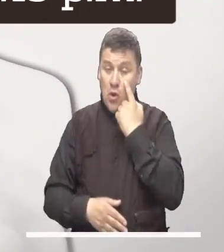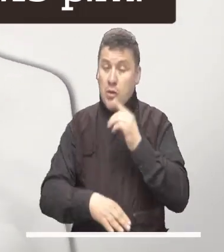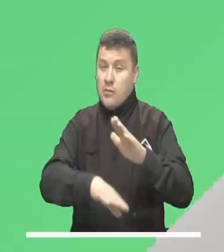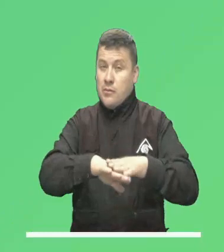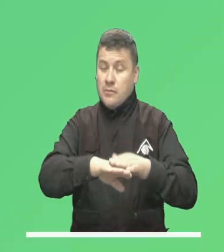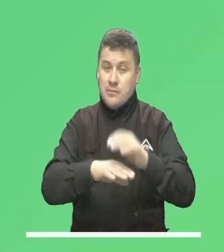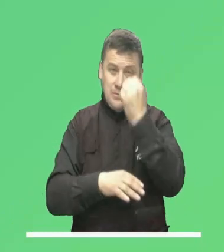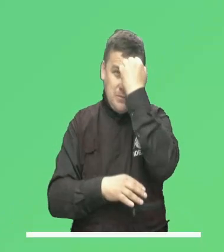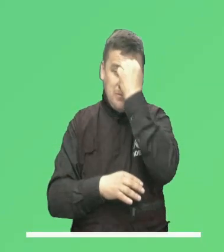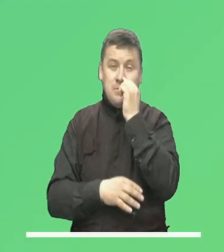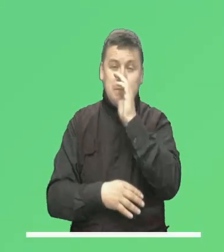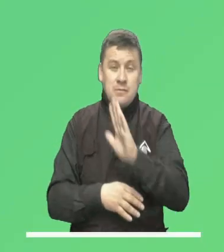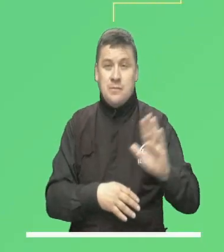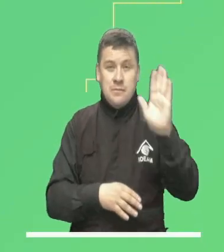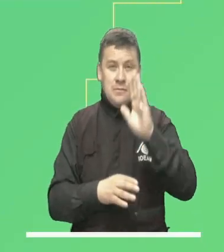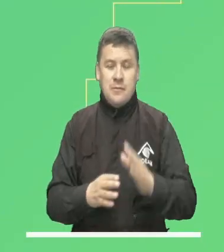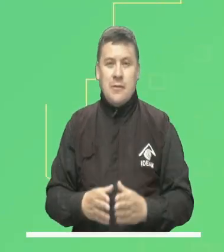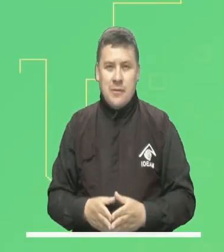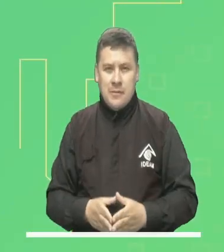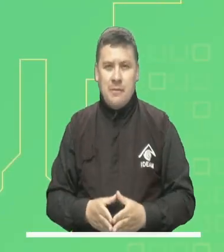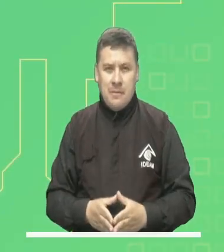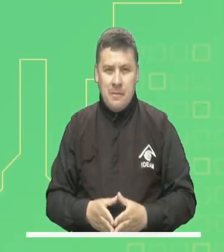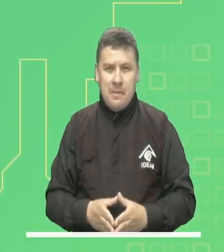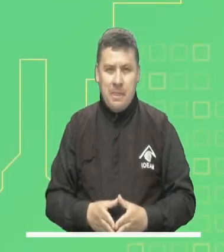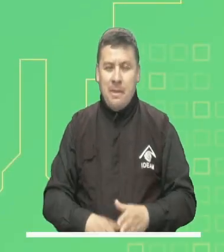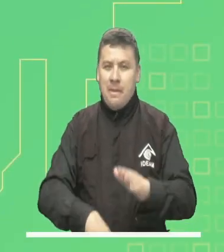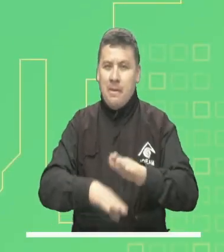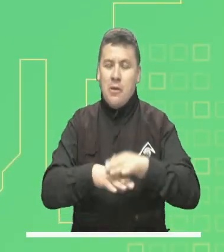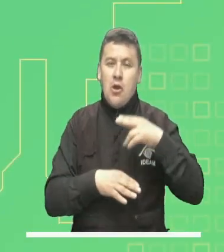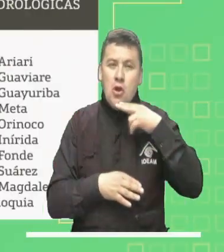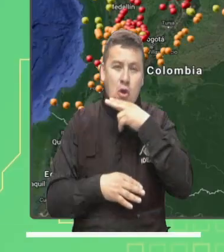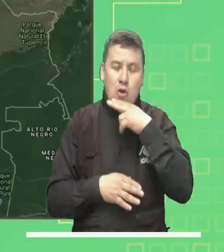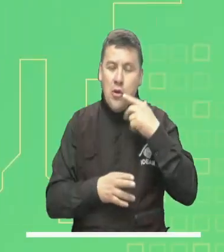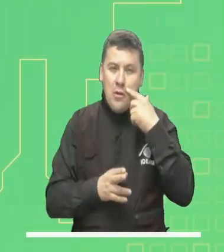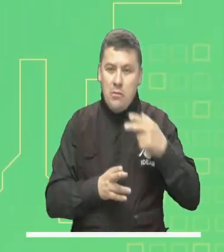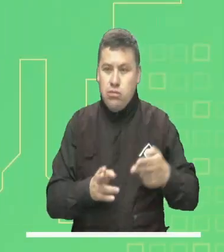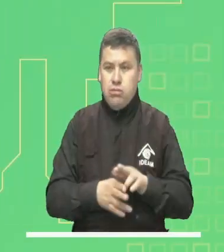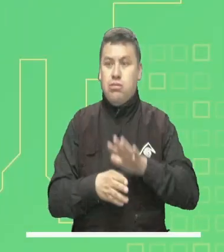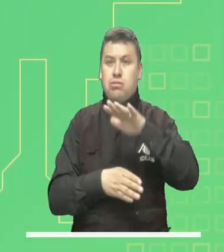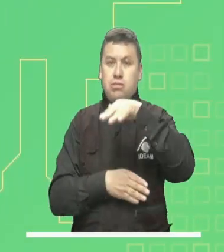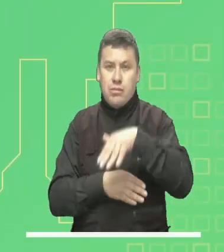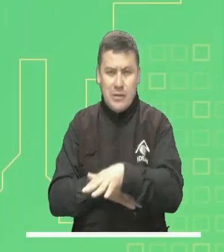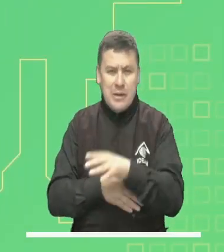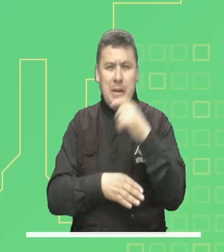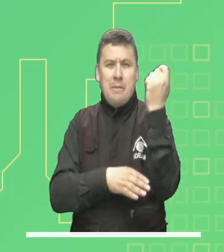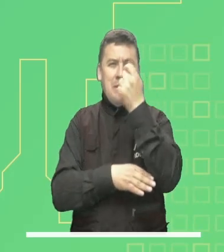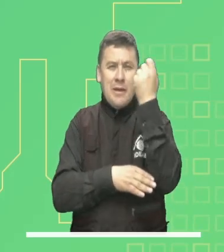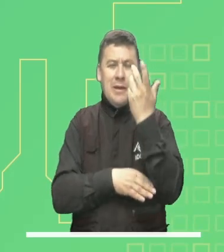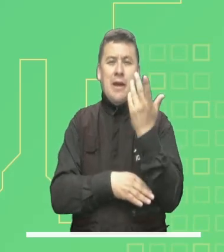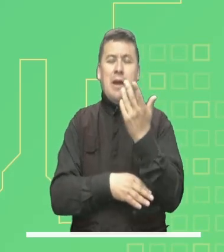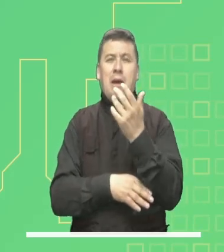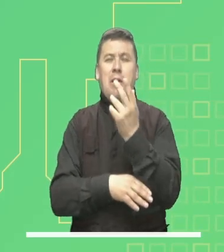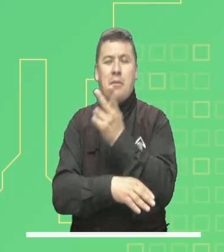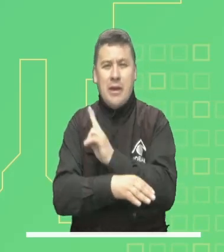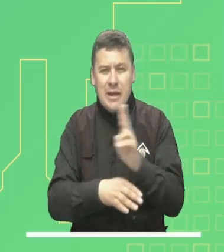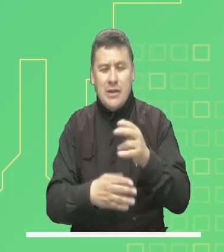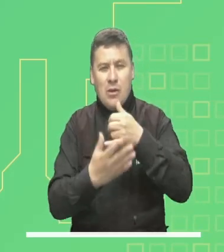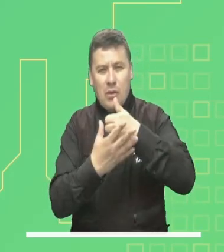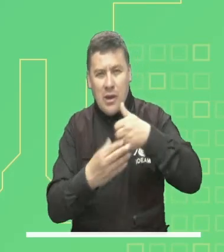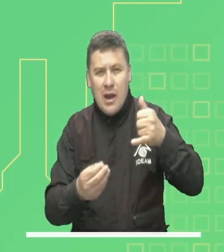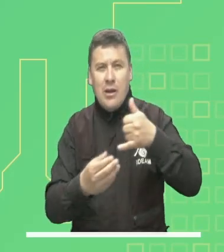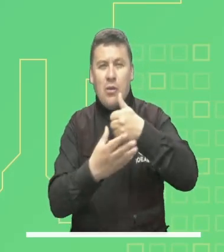Mucha atención a las principales alertas a nivel nacional. Alerta roja por desbordamientos en ríos de Meta,